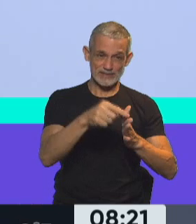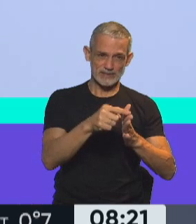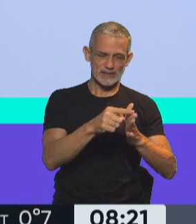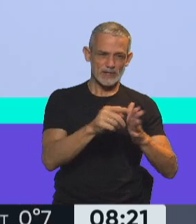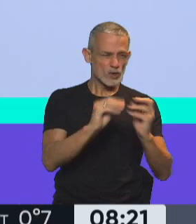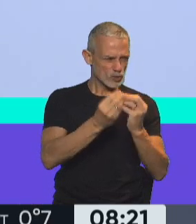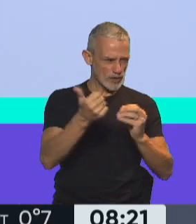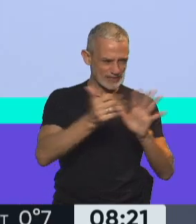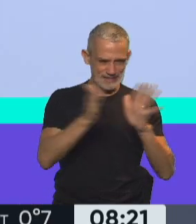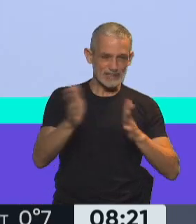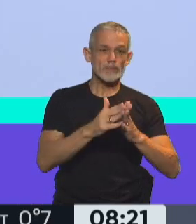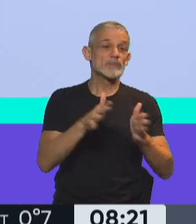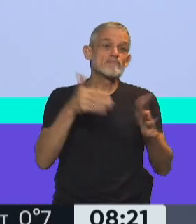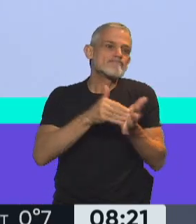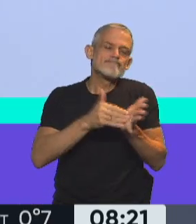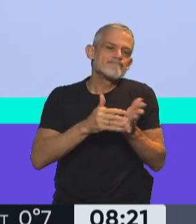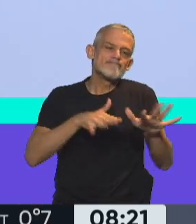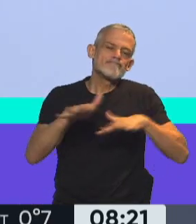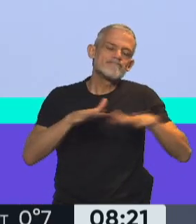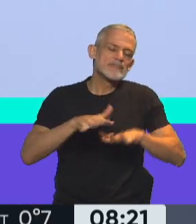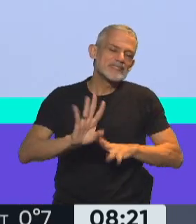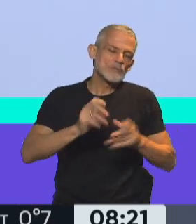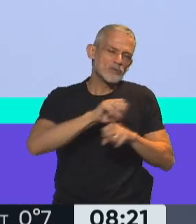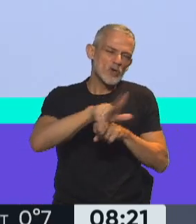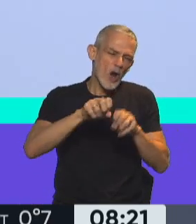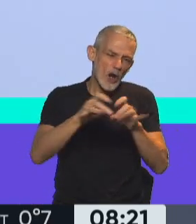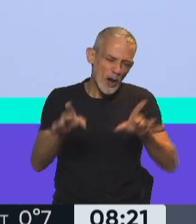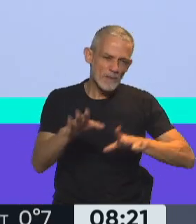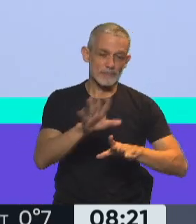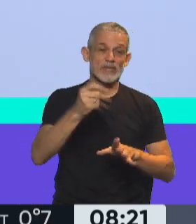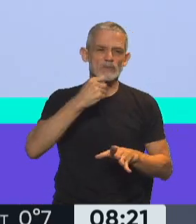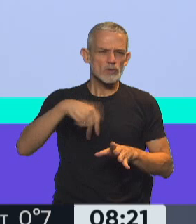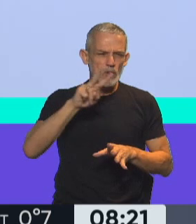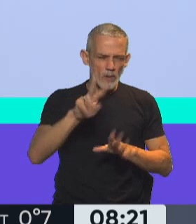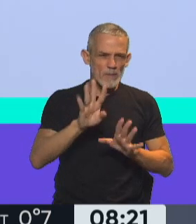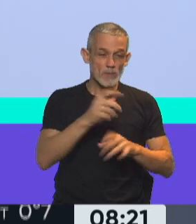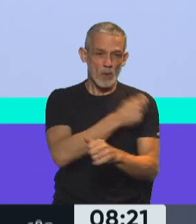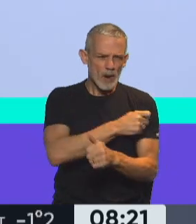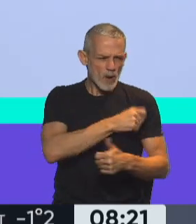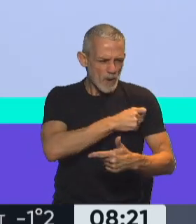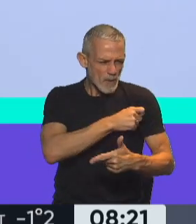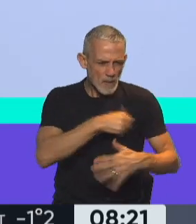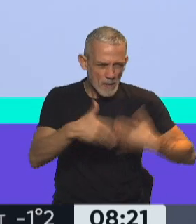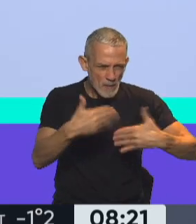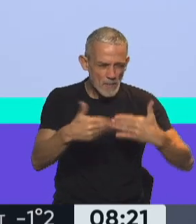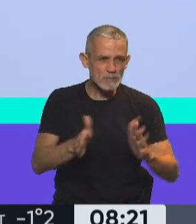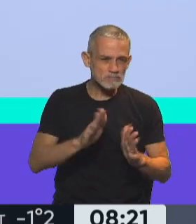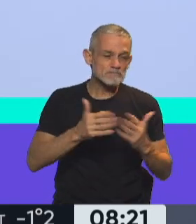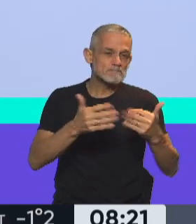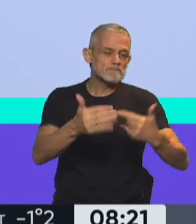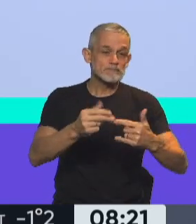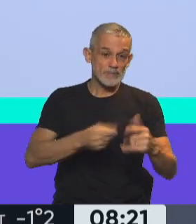de esas etapas está condicionada por la situación epidemiológica. Ahora, si nosotros logramos vacunar de manera acelerada, fíjense que